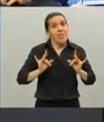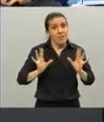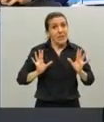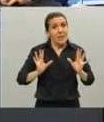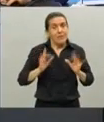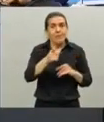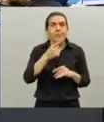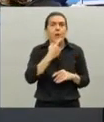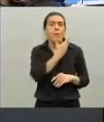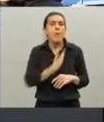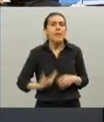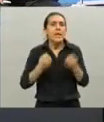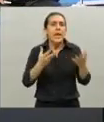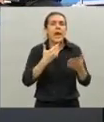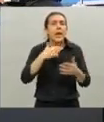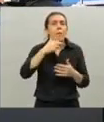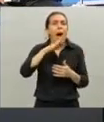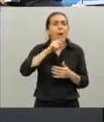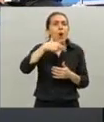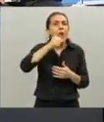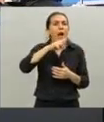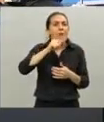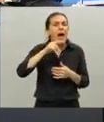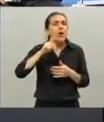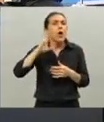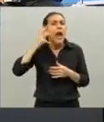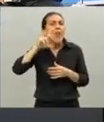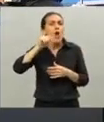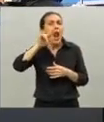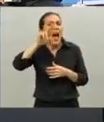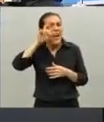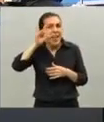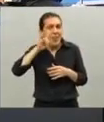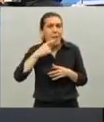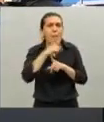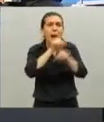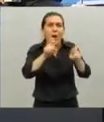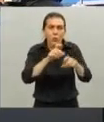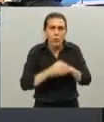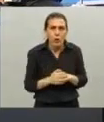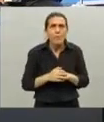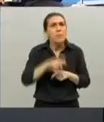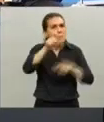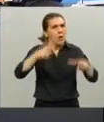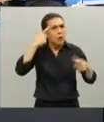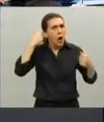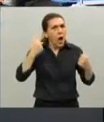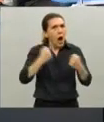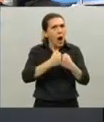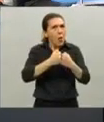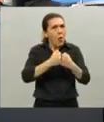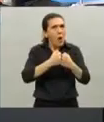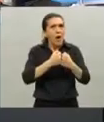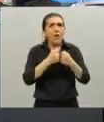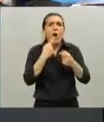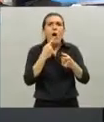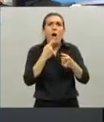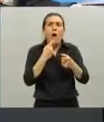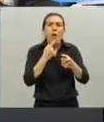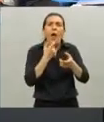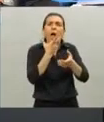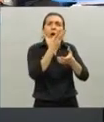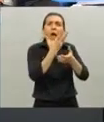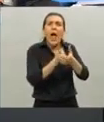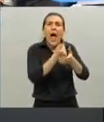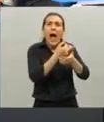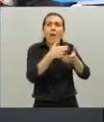Presidente ¿qué tal? buenas noches Pablo Navarro de Radio La Red la gente está de acuerdo con el reempadronamiento de los